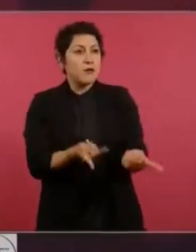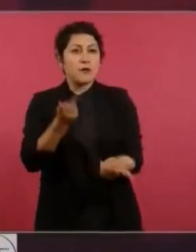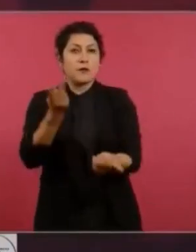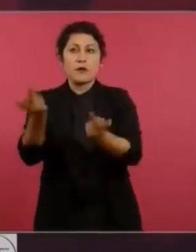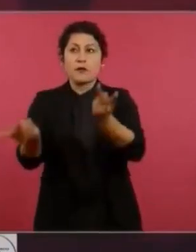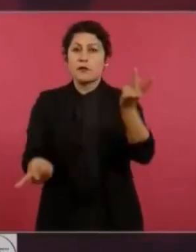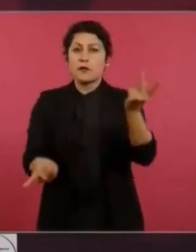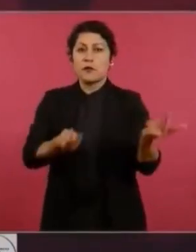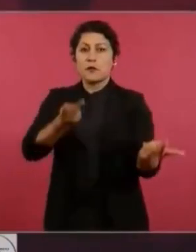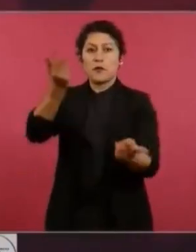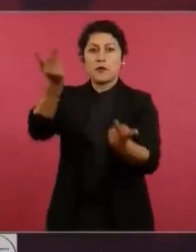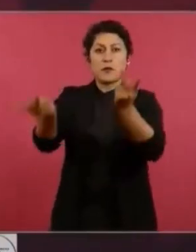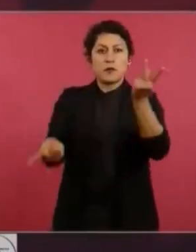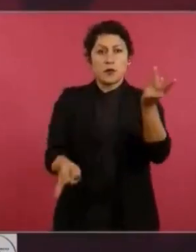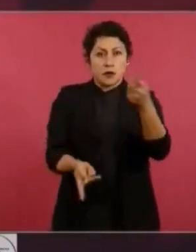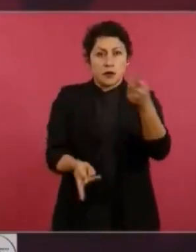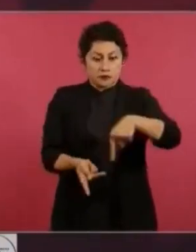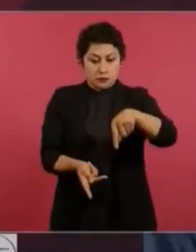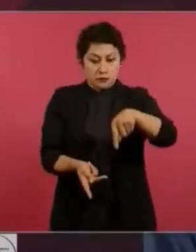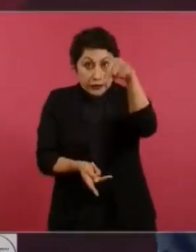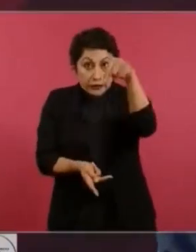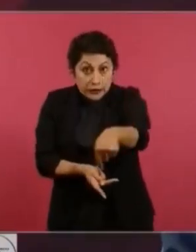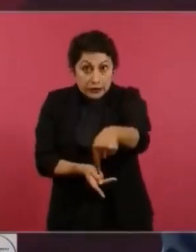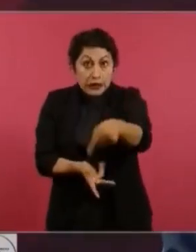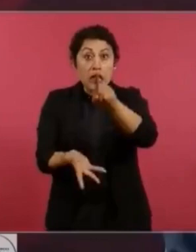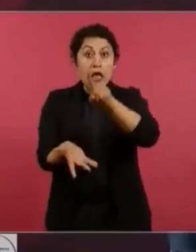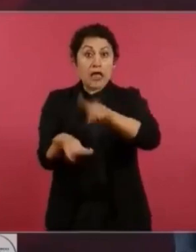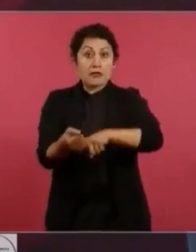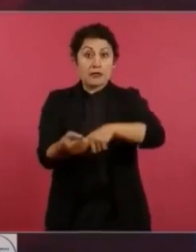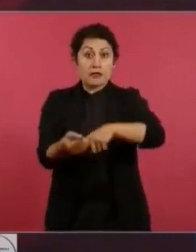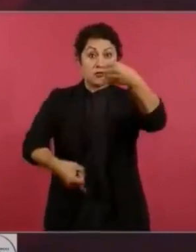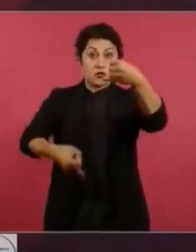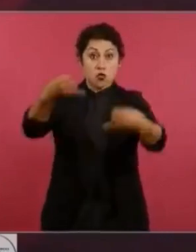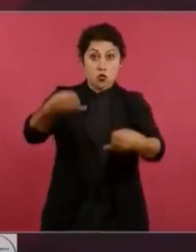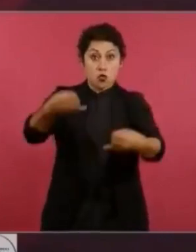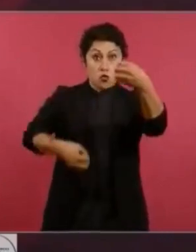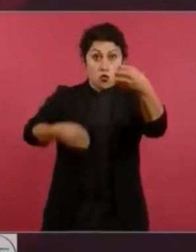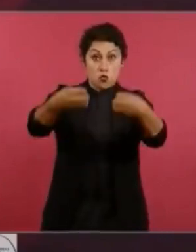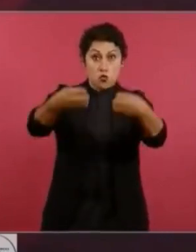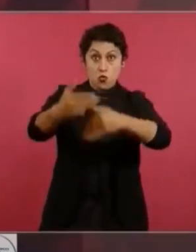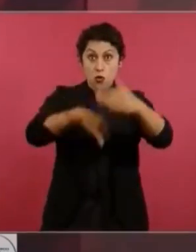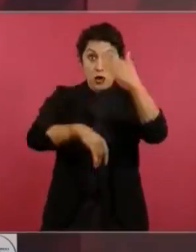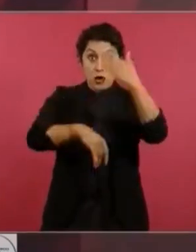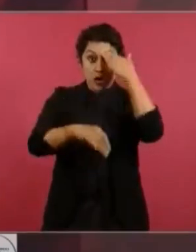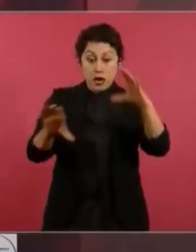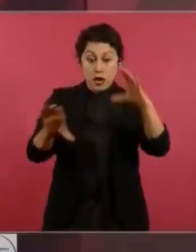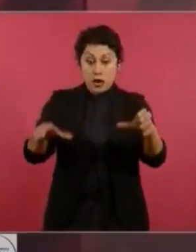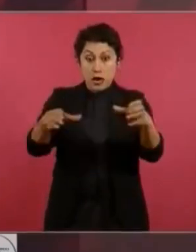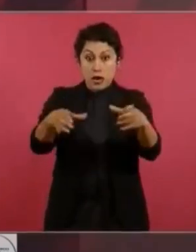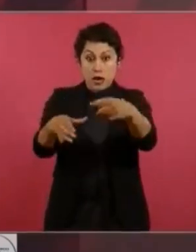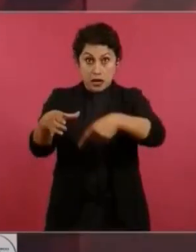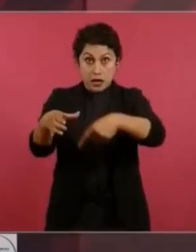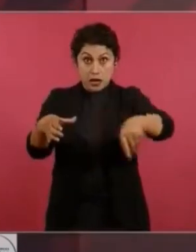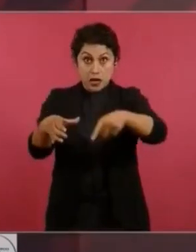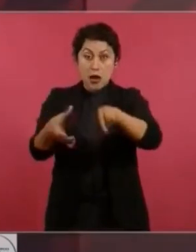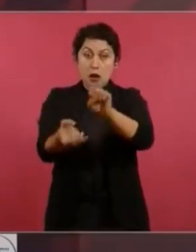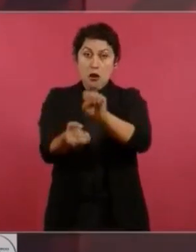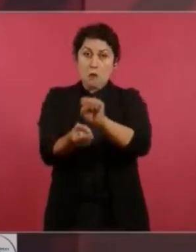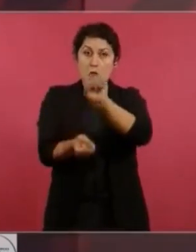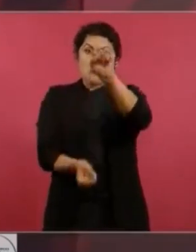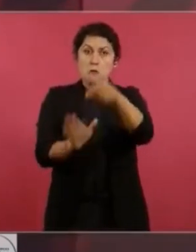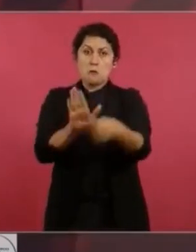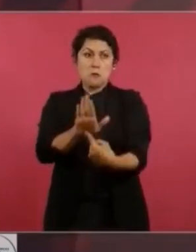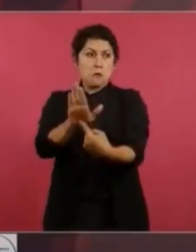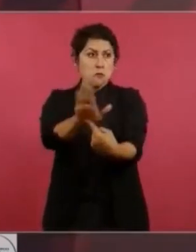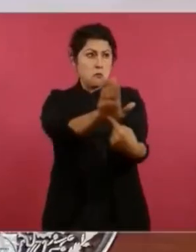al escrutinio público los actuales jueces, magistrados, ministros y